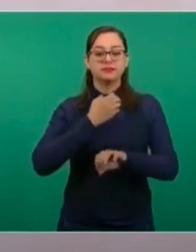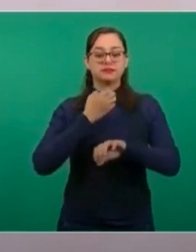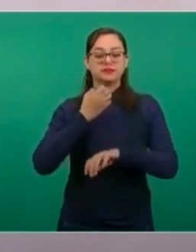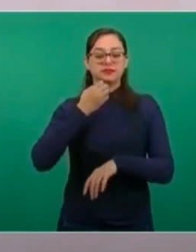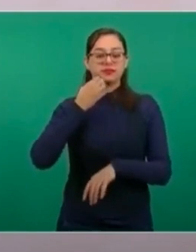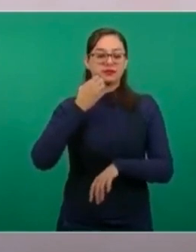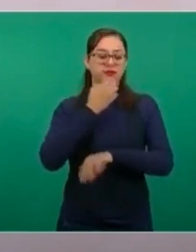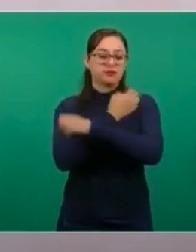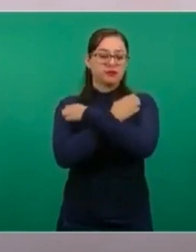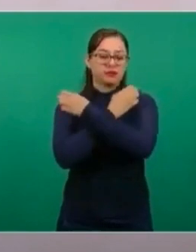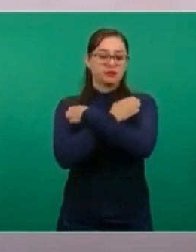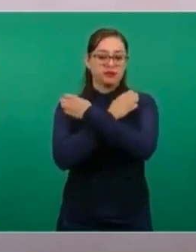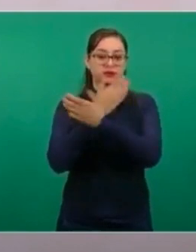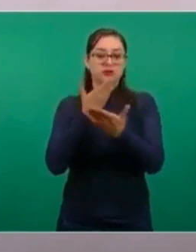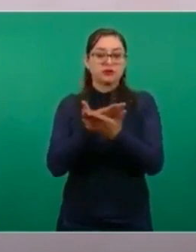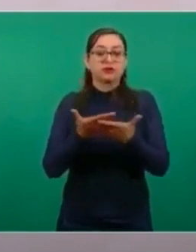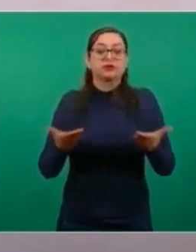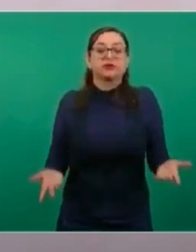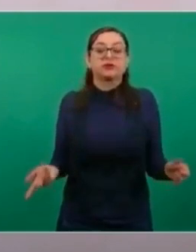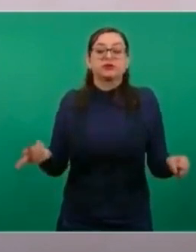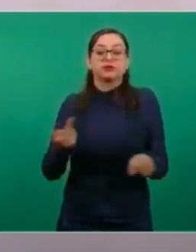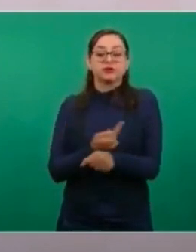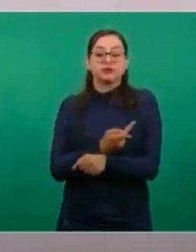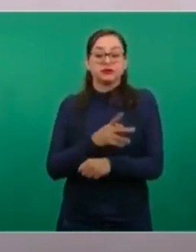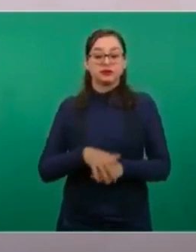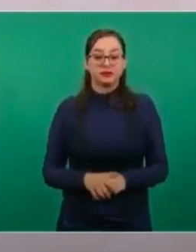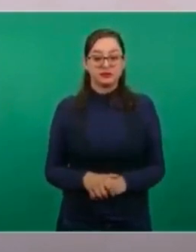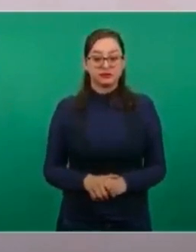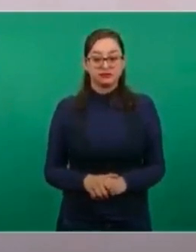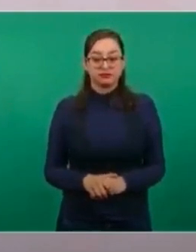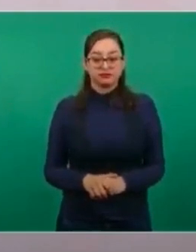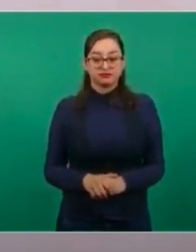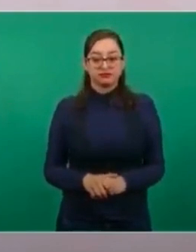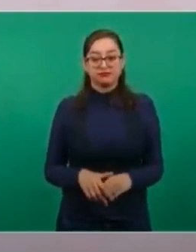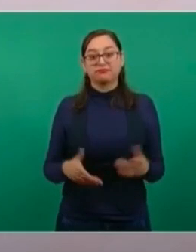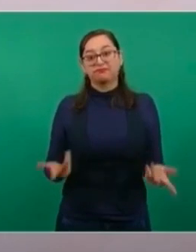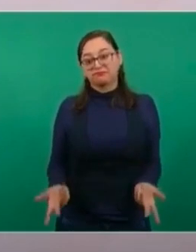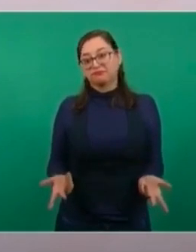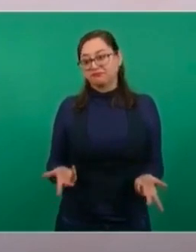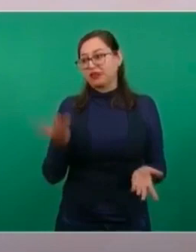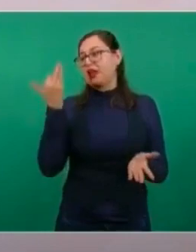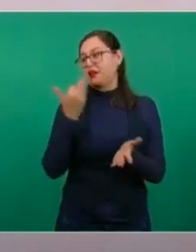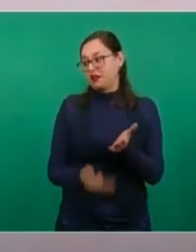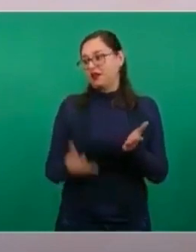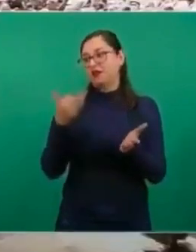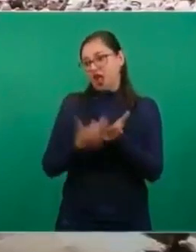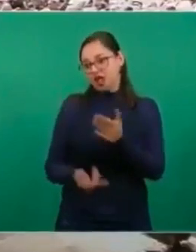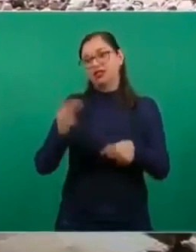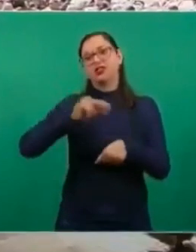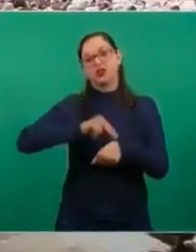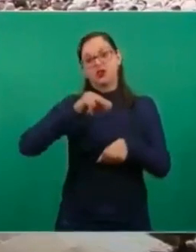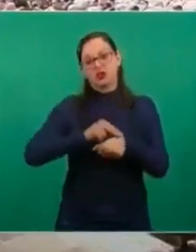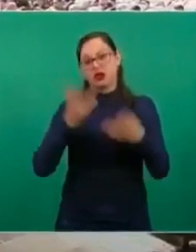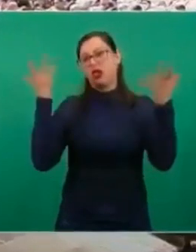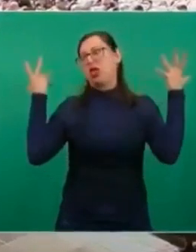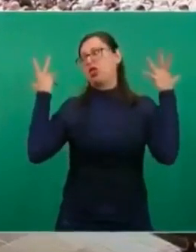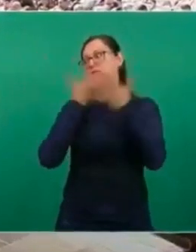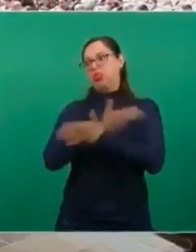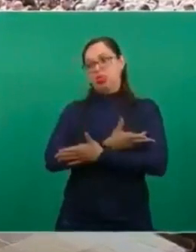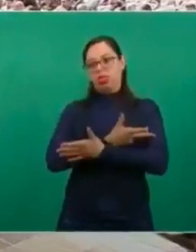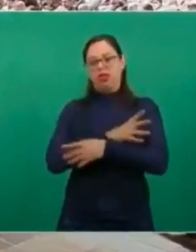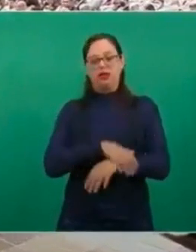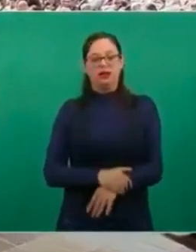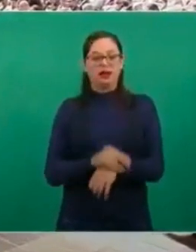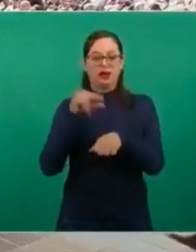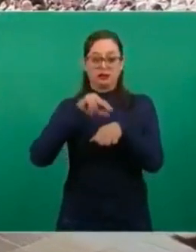¿Cuál es el resultado? De que tenemos un déficit de médicos generales y más de